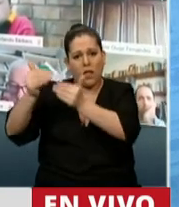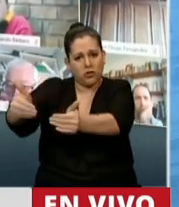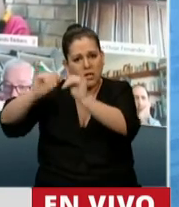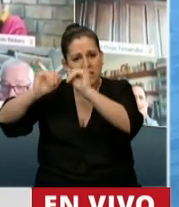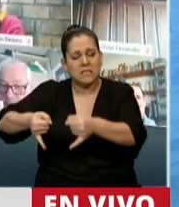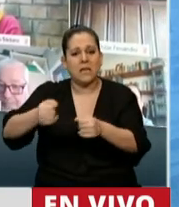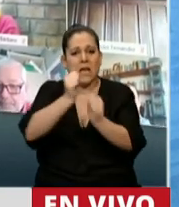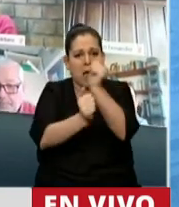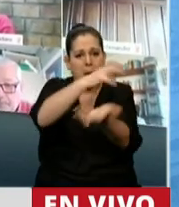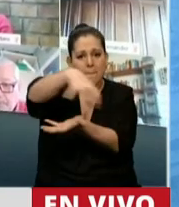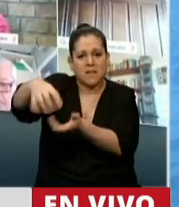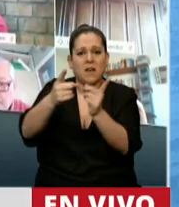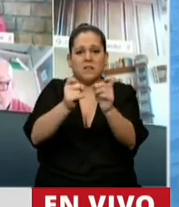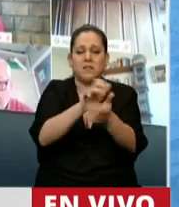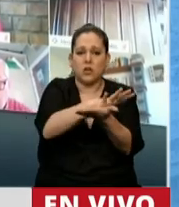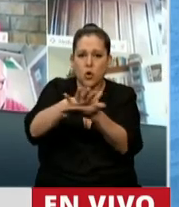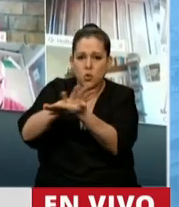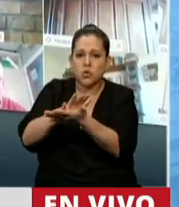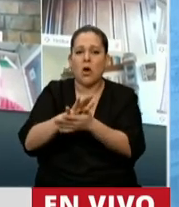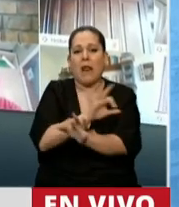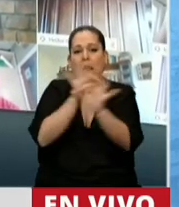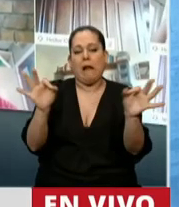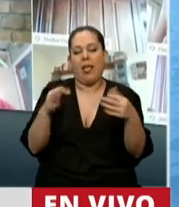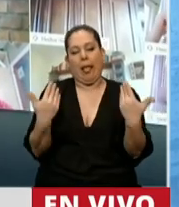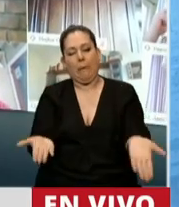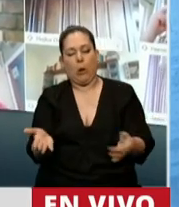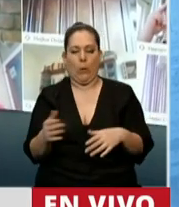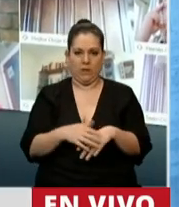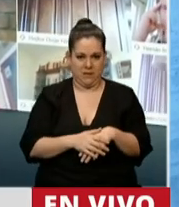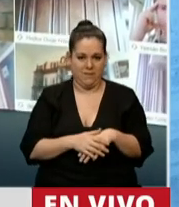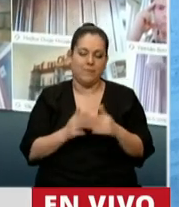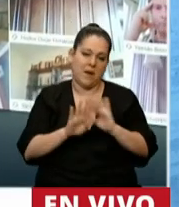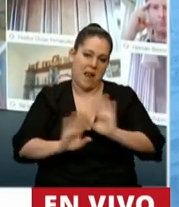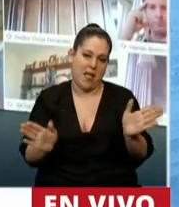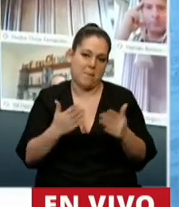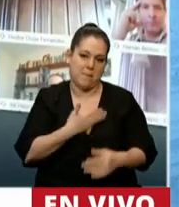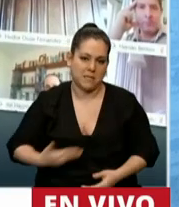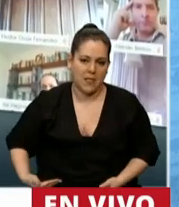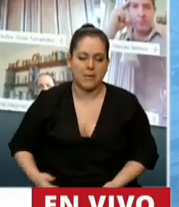esta solución lo tengan y nadie se cuele en el camino. Nada más, Presidente.